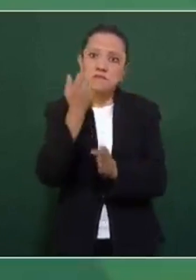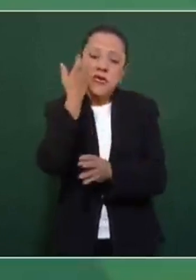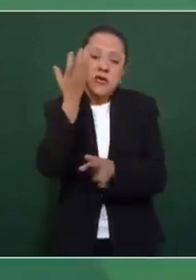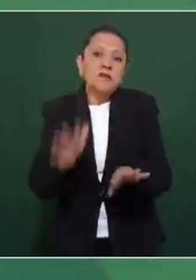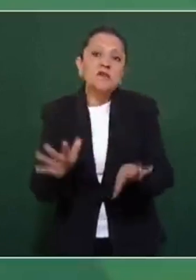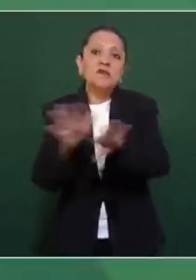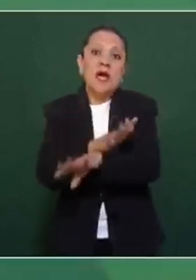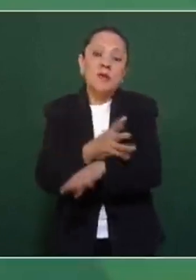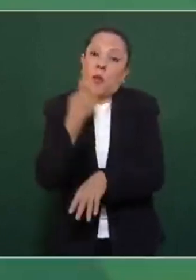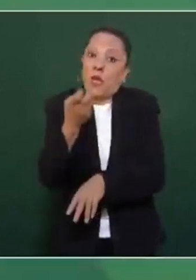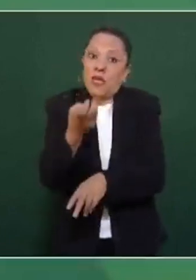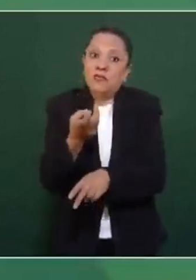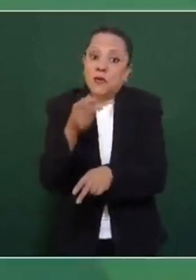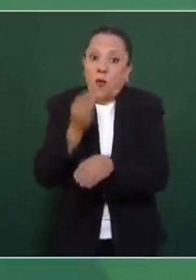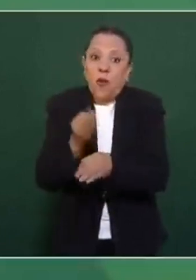y es lo que estamos haciendo